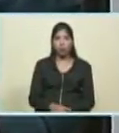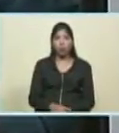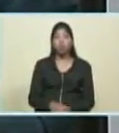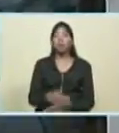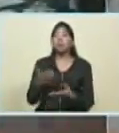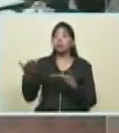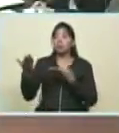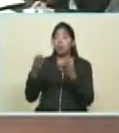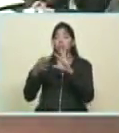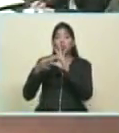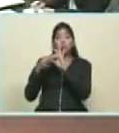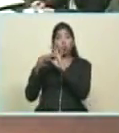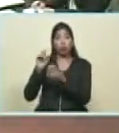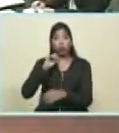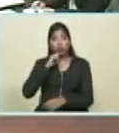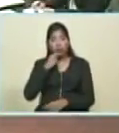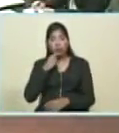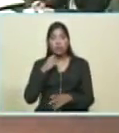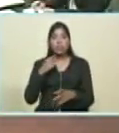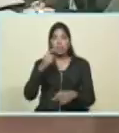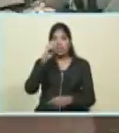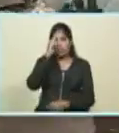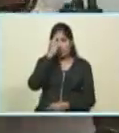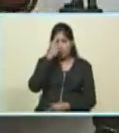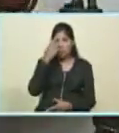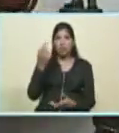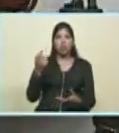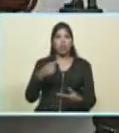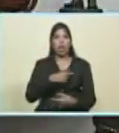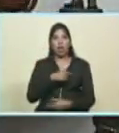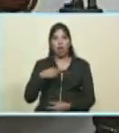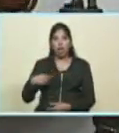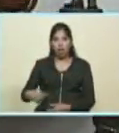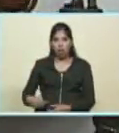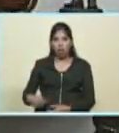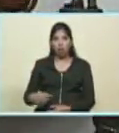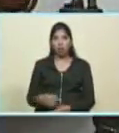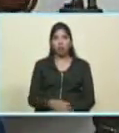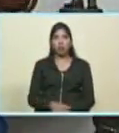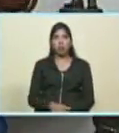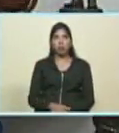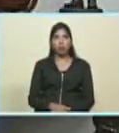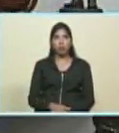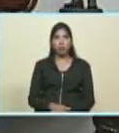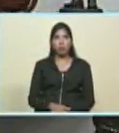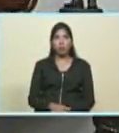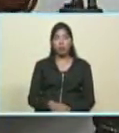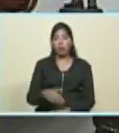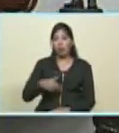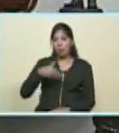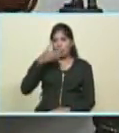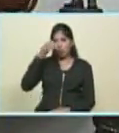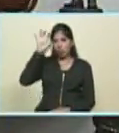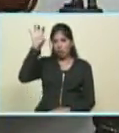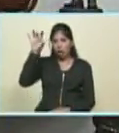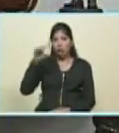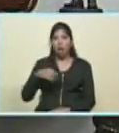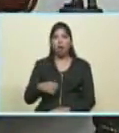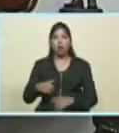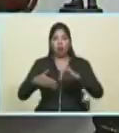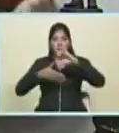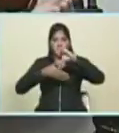la relación con Rusia con la India con Irán con Bielorrusia la relación con América Latina y el Caribe